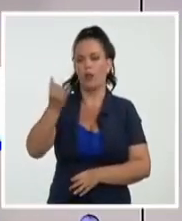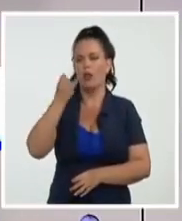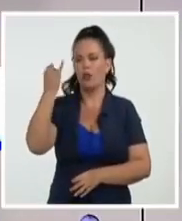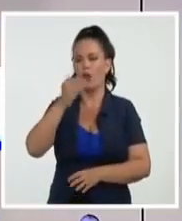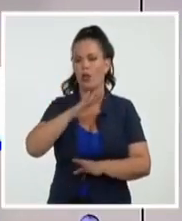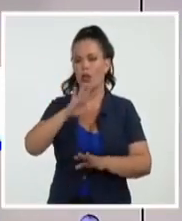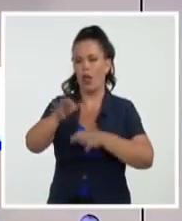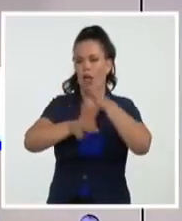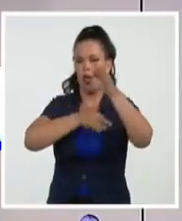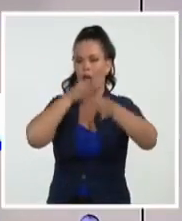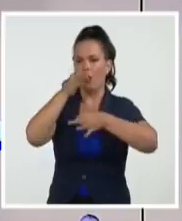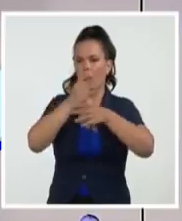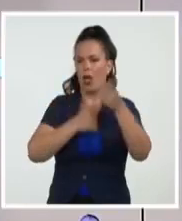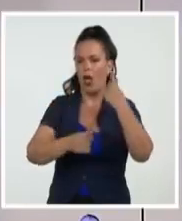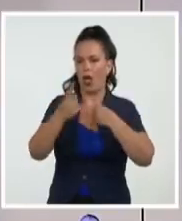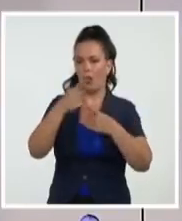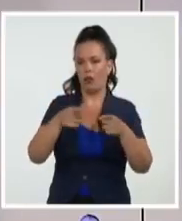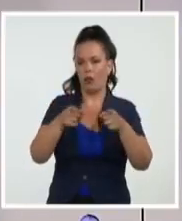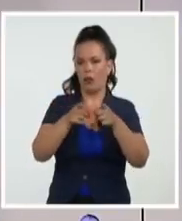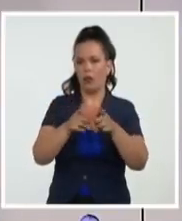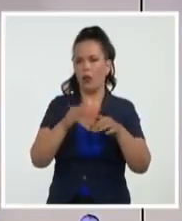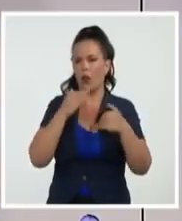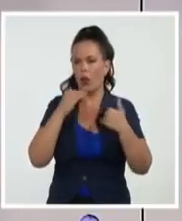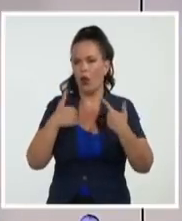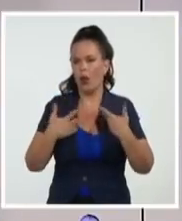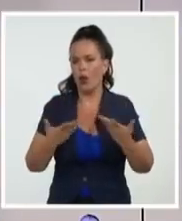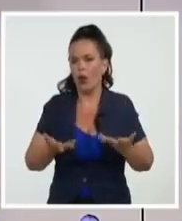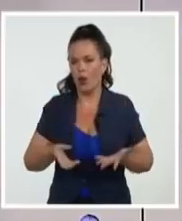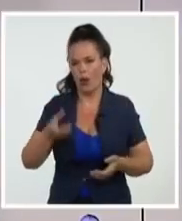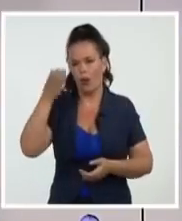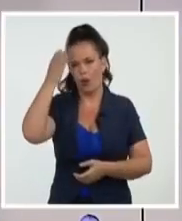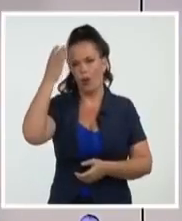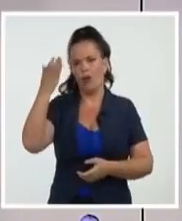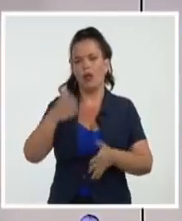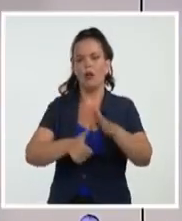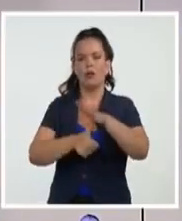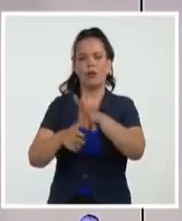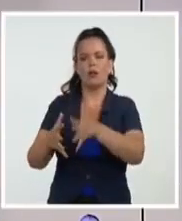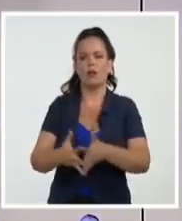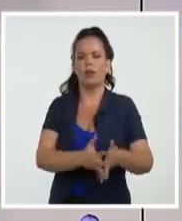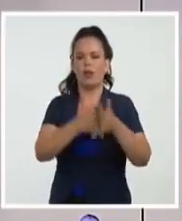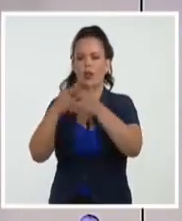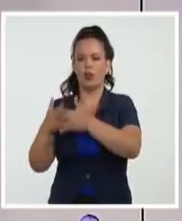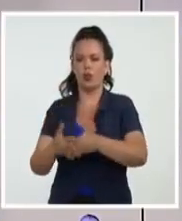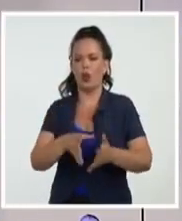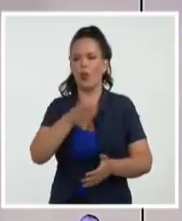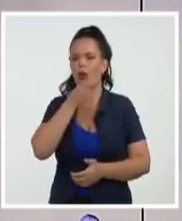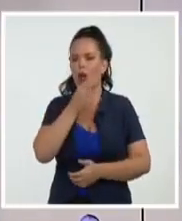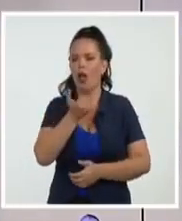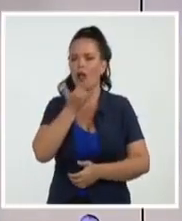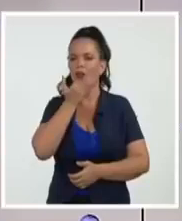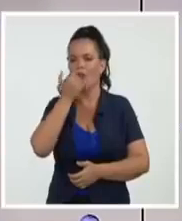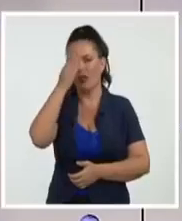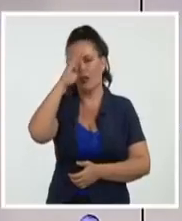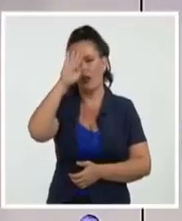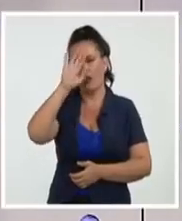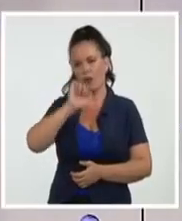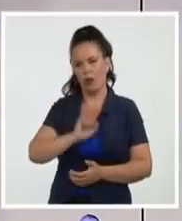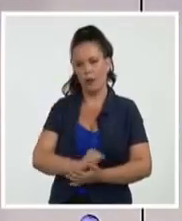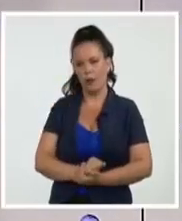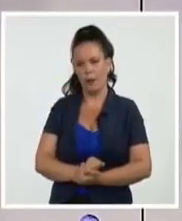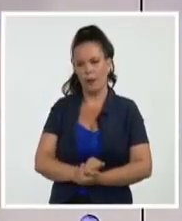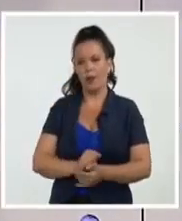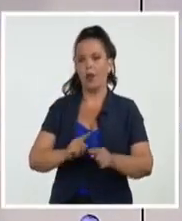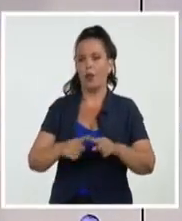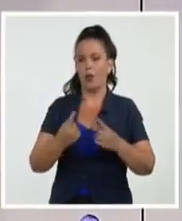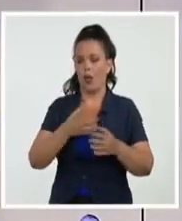derroteros que podría tomar la administración de Joe Biden respecto a Cuba, que pasó de no ser una prioridad